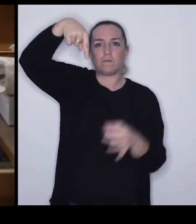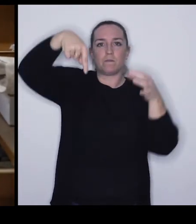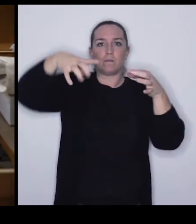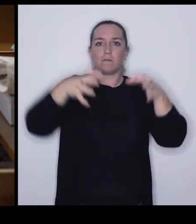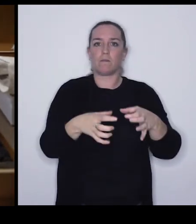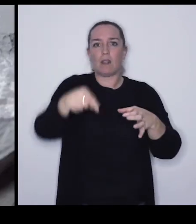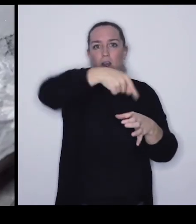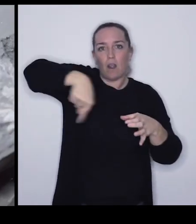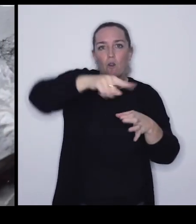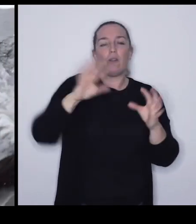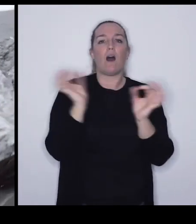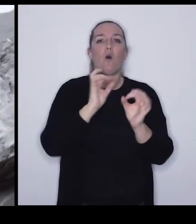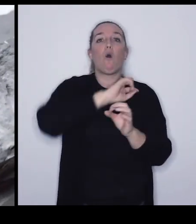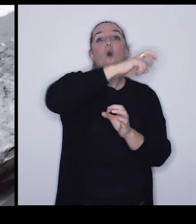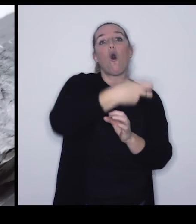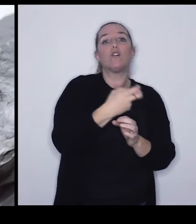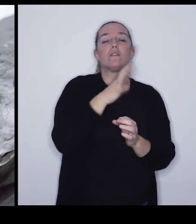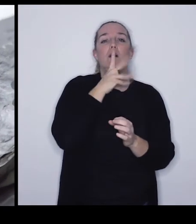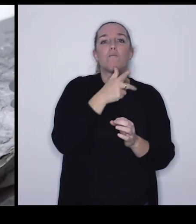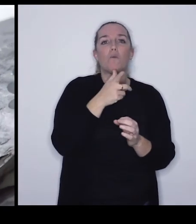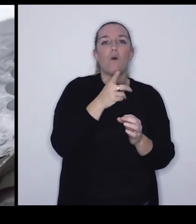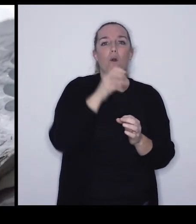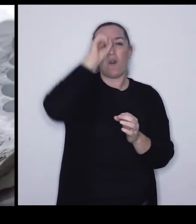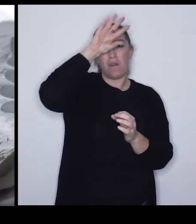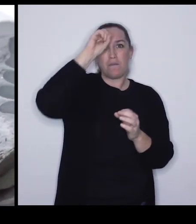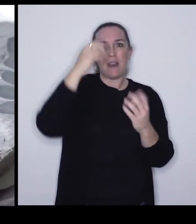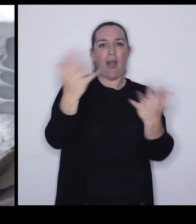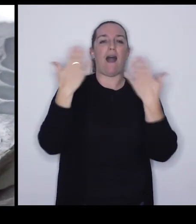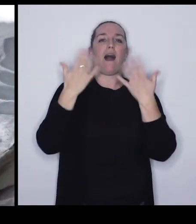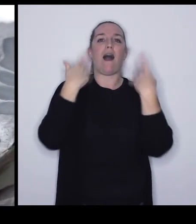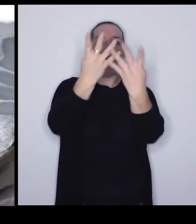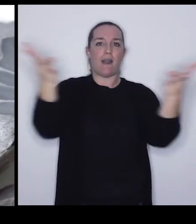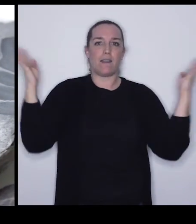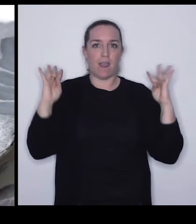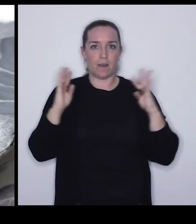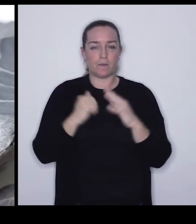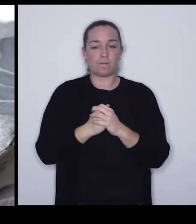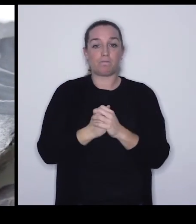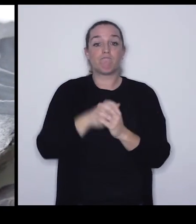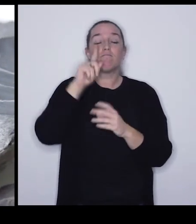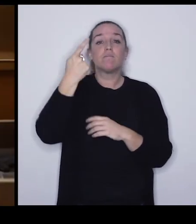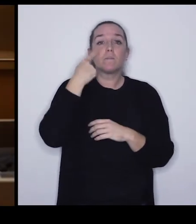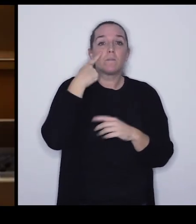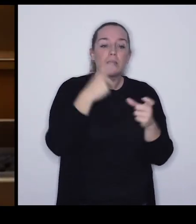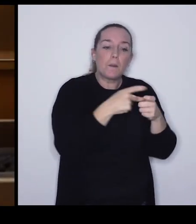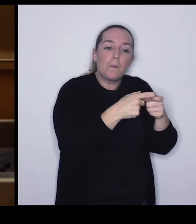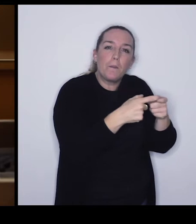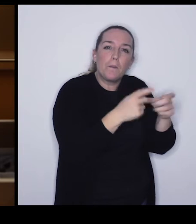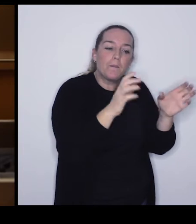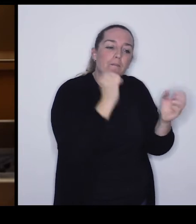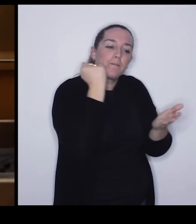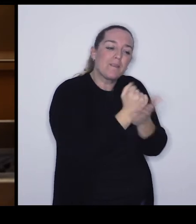un cielo abierto... ...y como podéis ver... ...todas las piezas tienen su número de